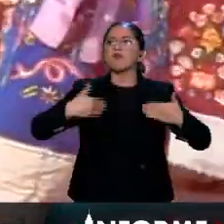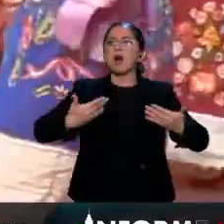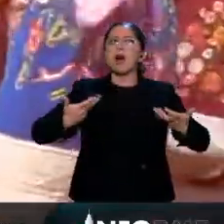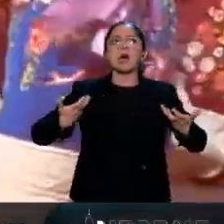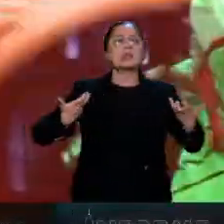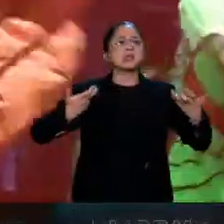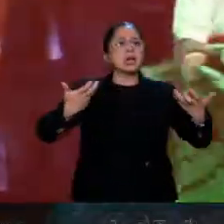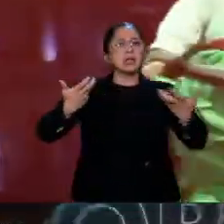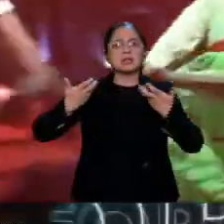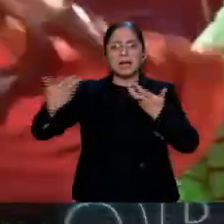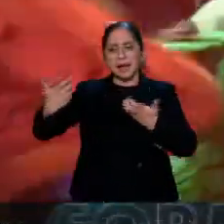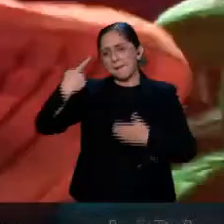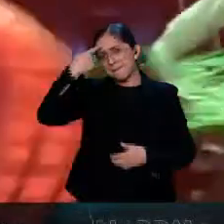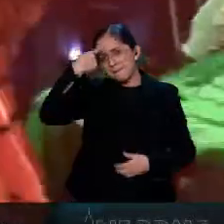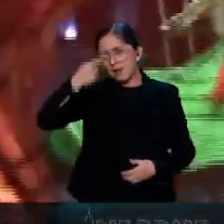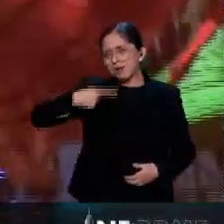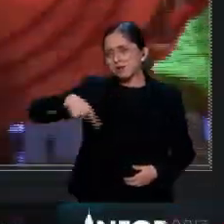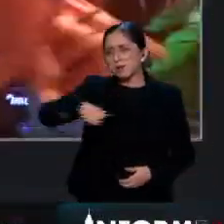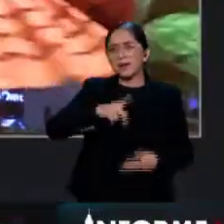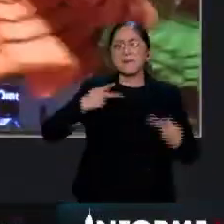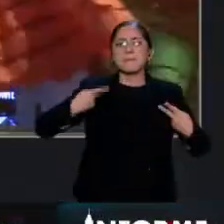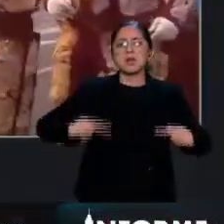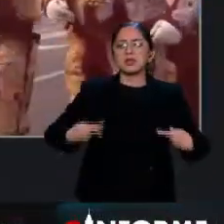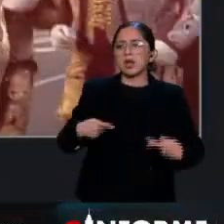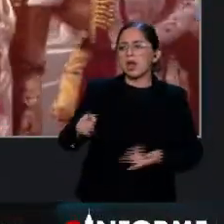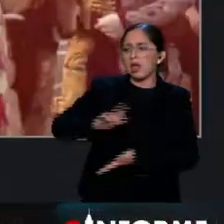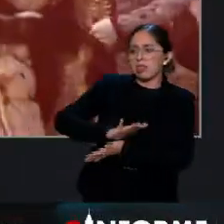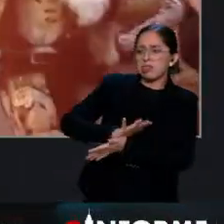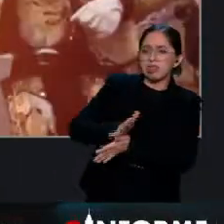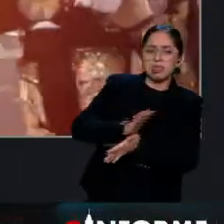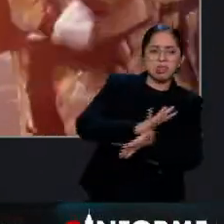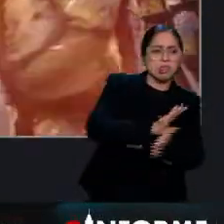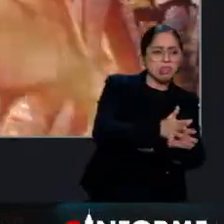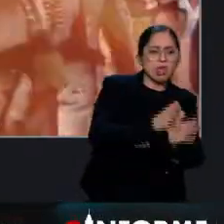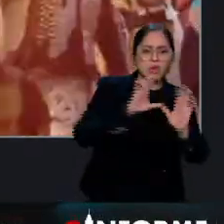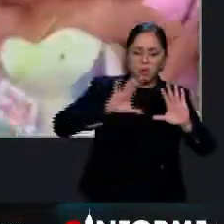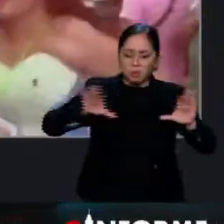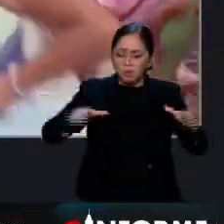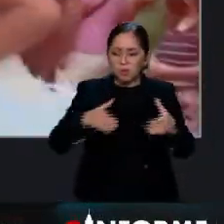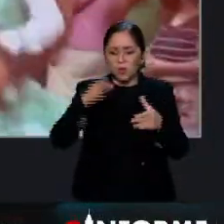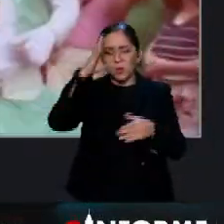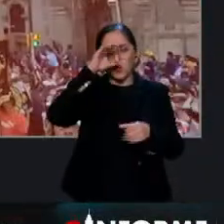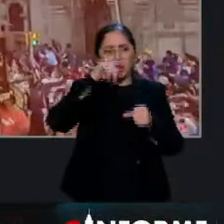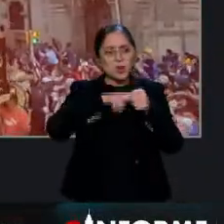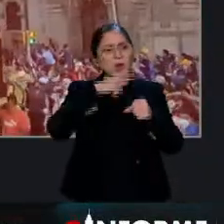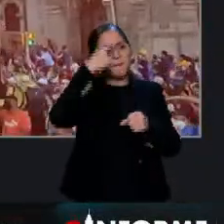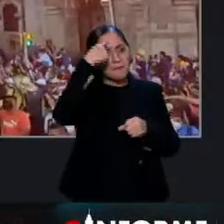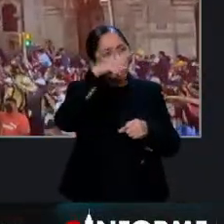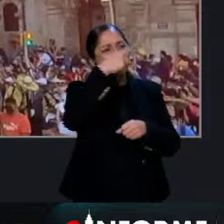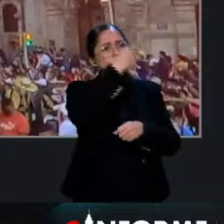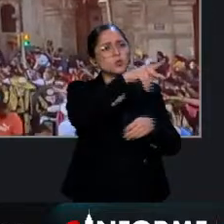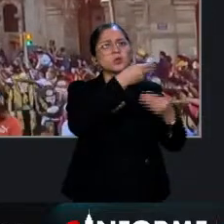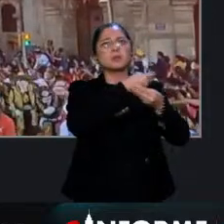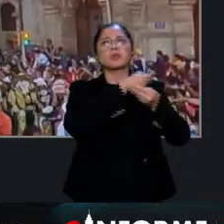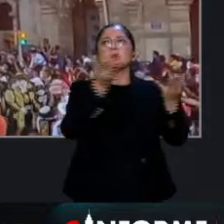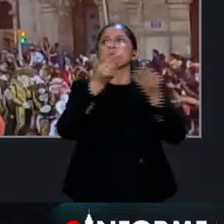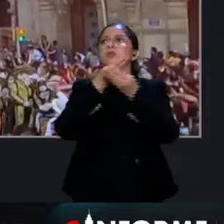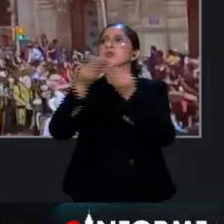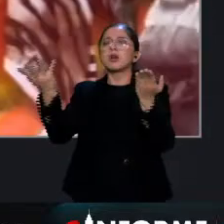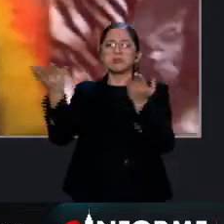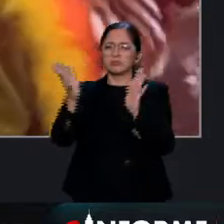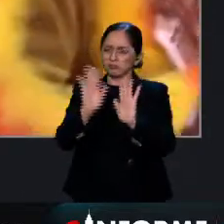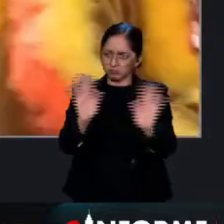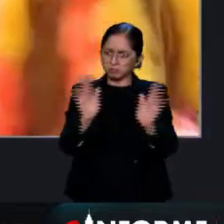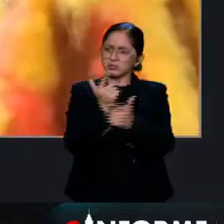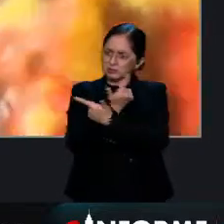de erradicar la discriminación que padecen pequeños y medianos colectivos culturales para presentar sus espectáculos en la vía pública se busca